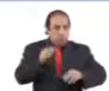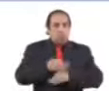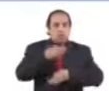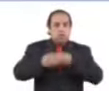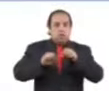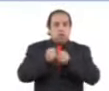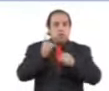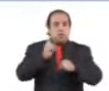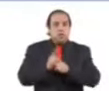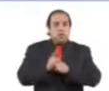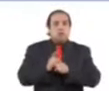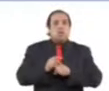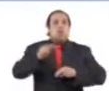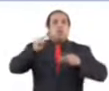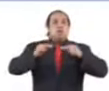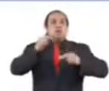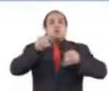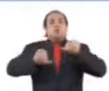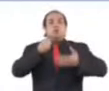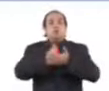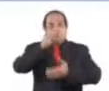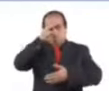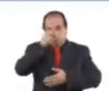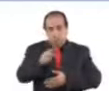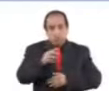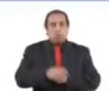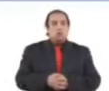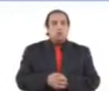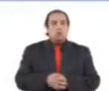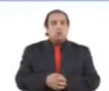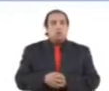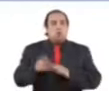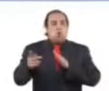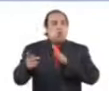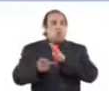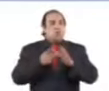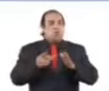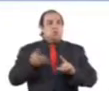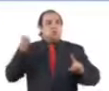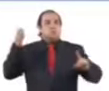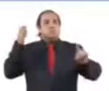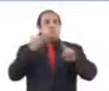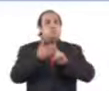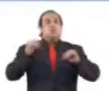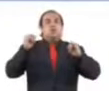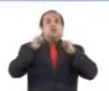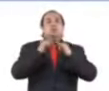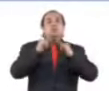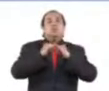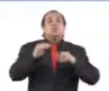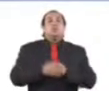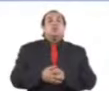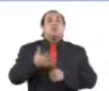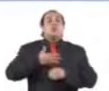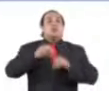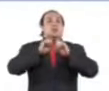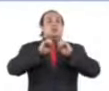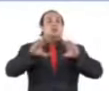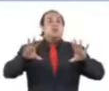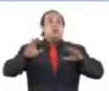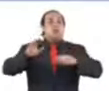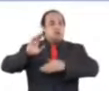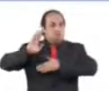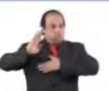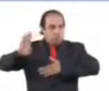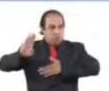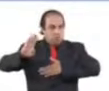que el Poder Judicial de la Ciudad de México reformó su misión institucional para dejar clara la fuerza de este compromiso